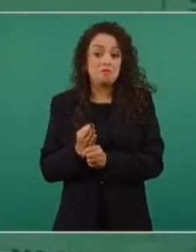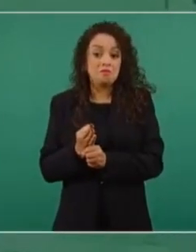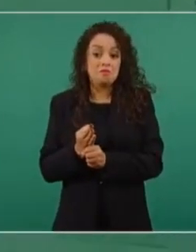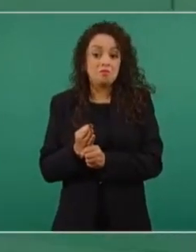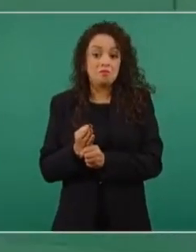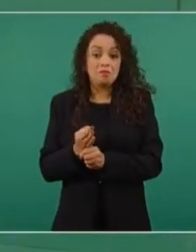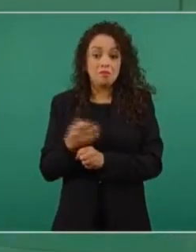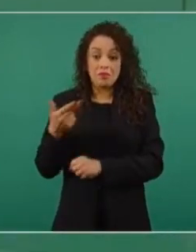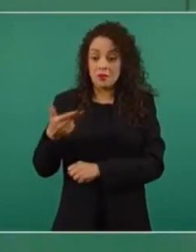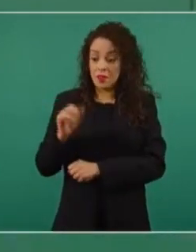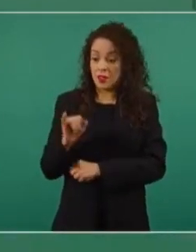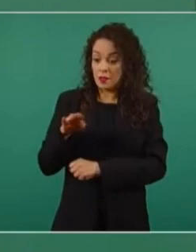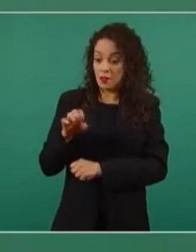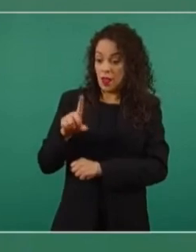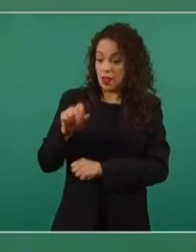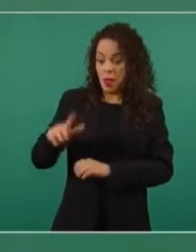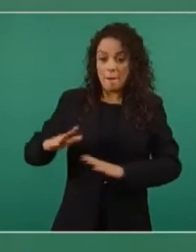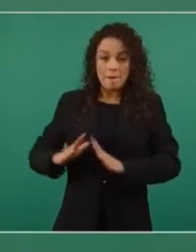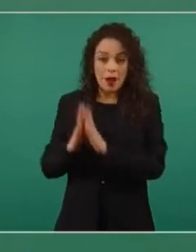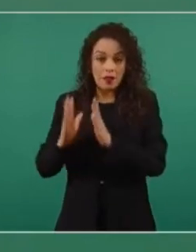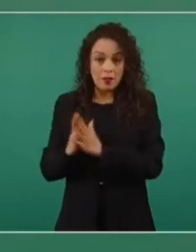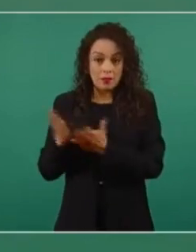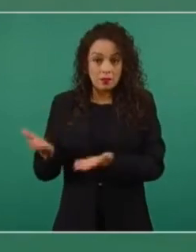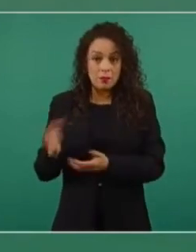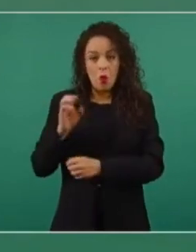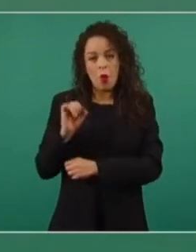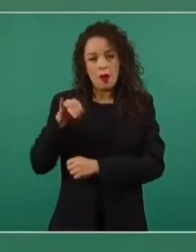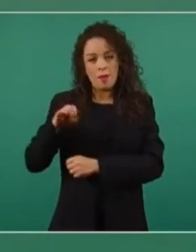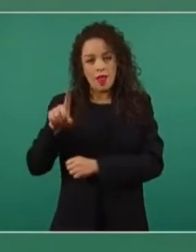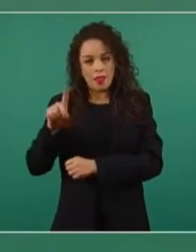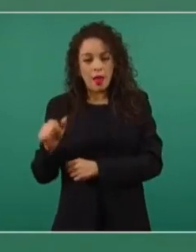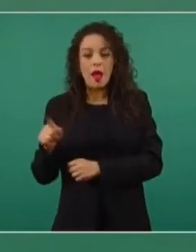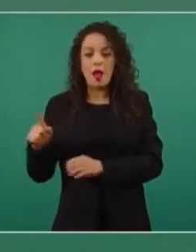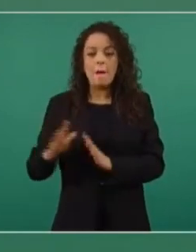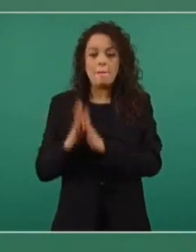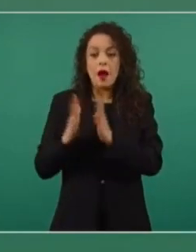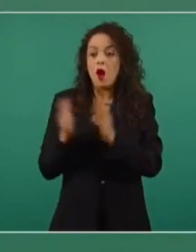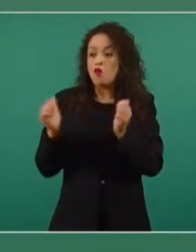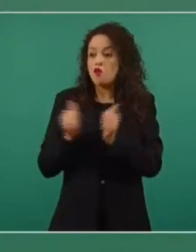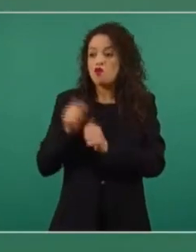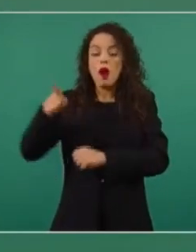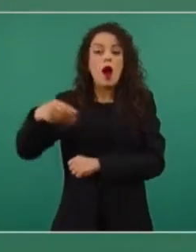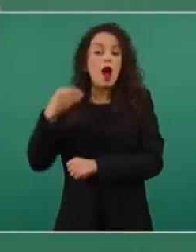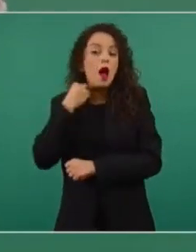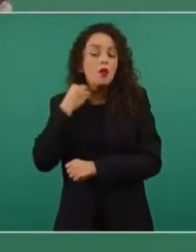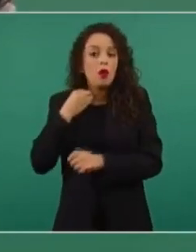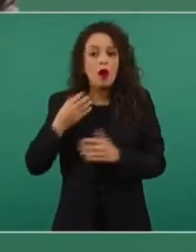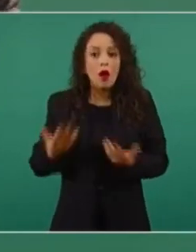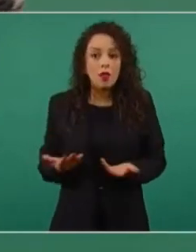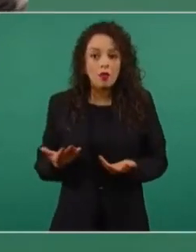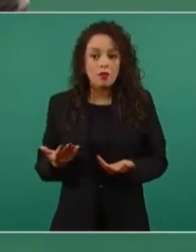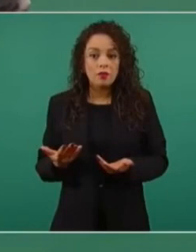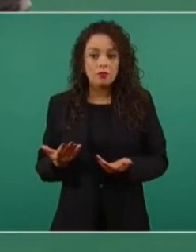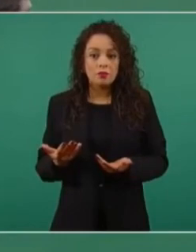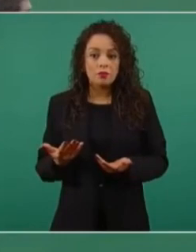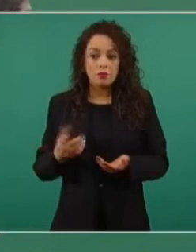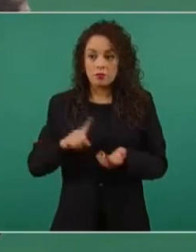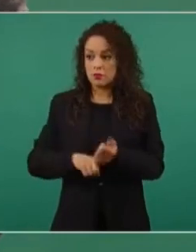compañera Imelda y de que participó el abogado alcalde.